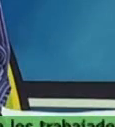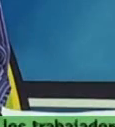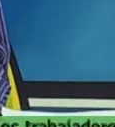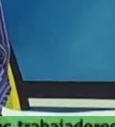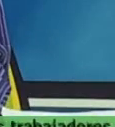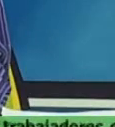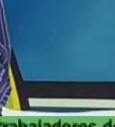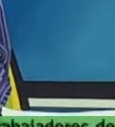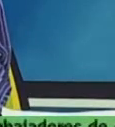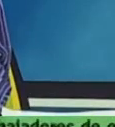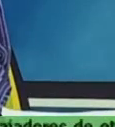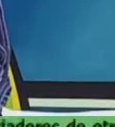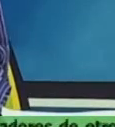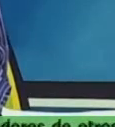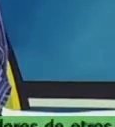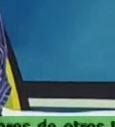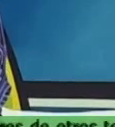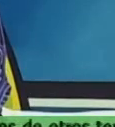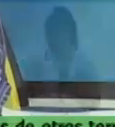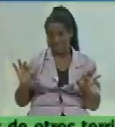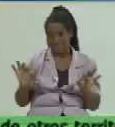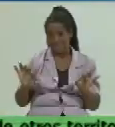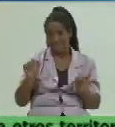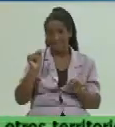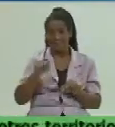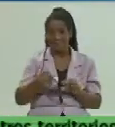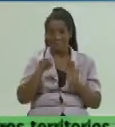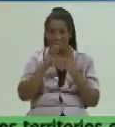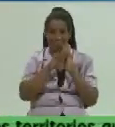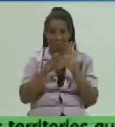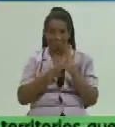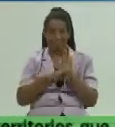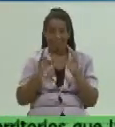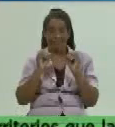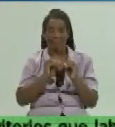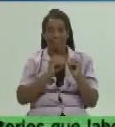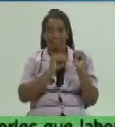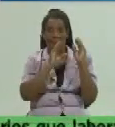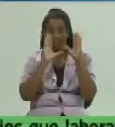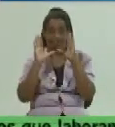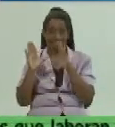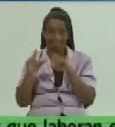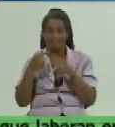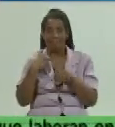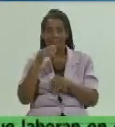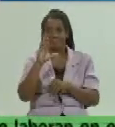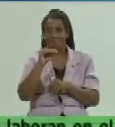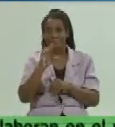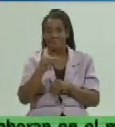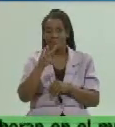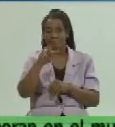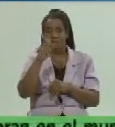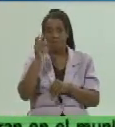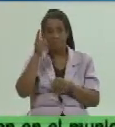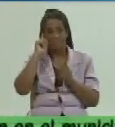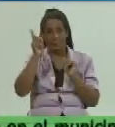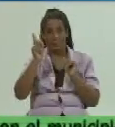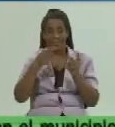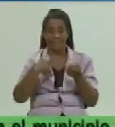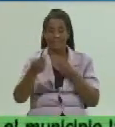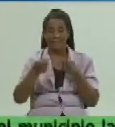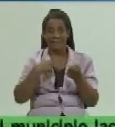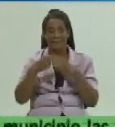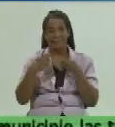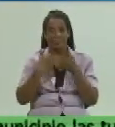especialmente expectante la audiencia de alto y claro en esta mañana porque sabemos que vamos a hablar de la nueva política de comercialización de productos